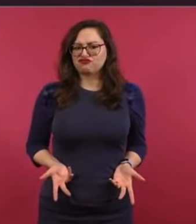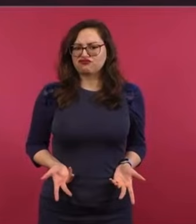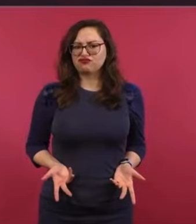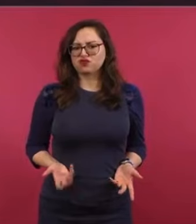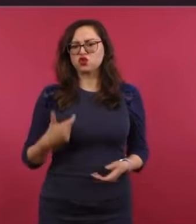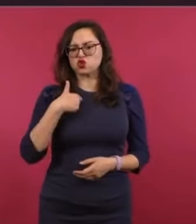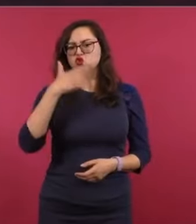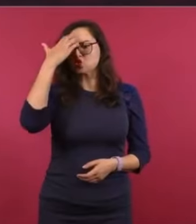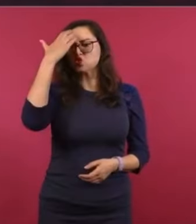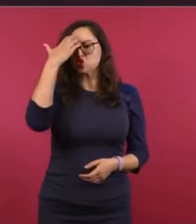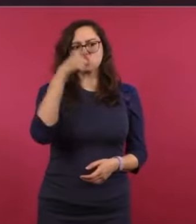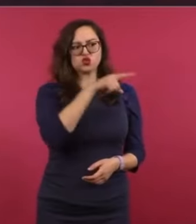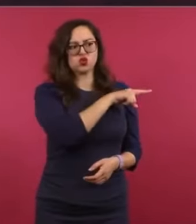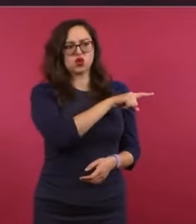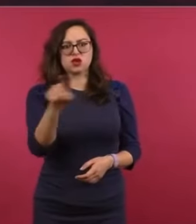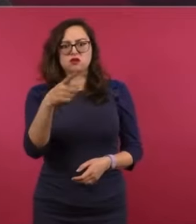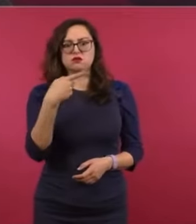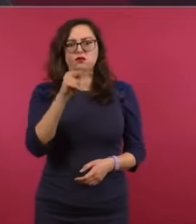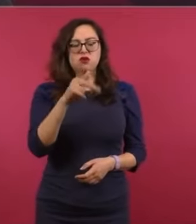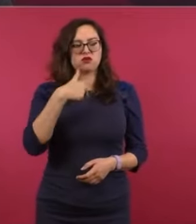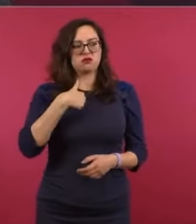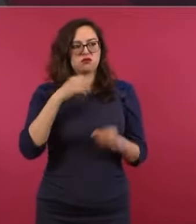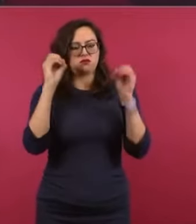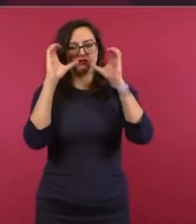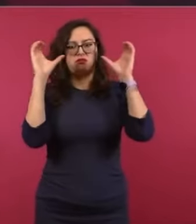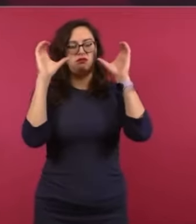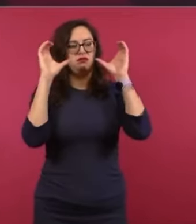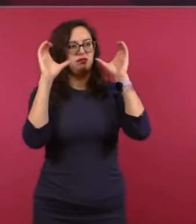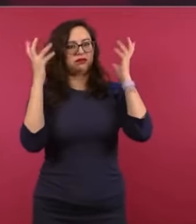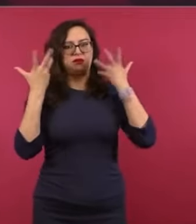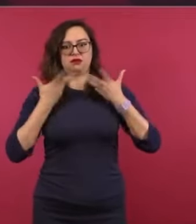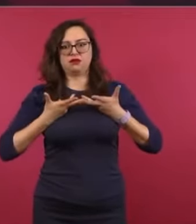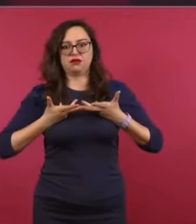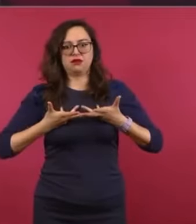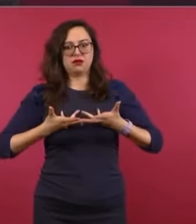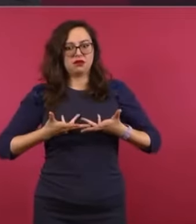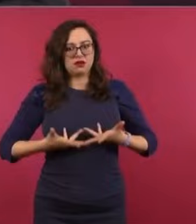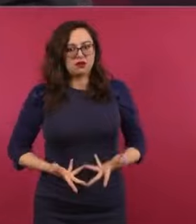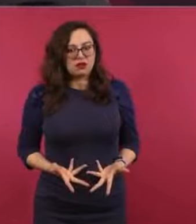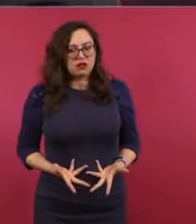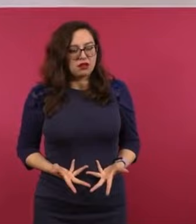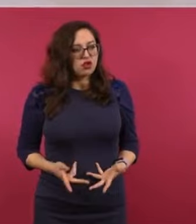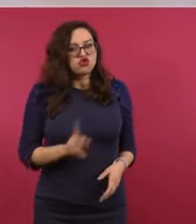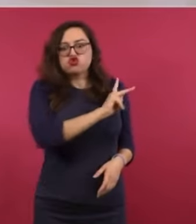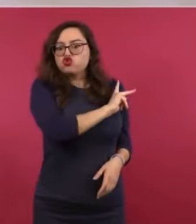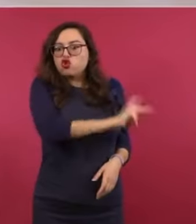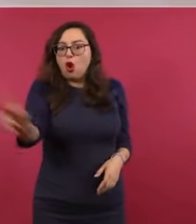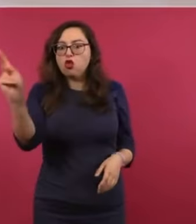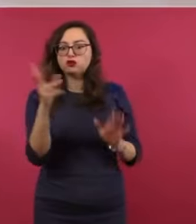predecibles, pero me quedé con los ojos cuadrados cuando le dije a Jesús, pon las páginas